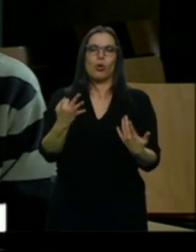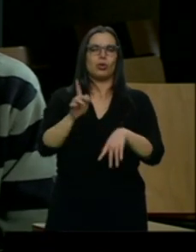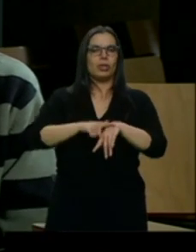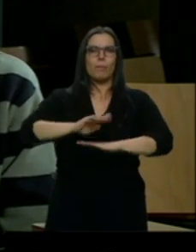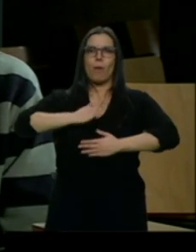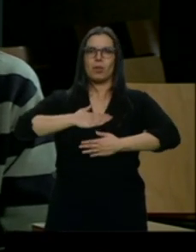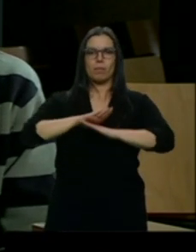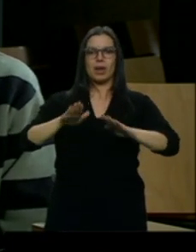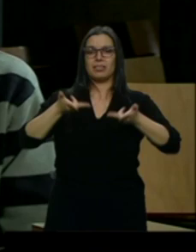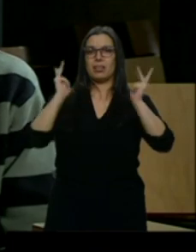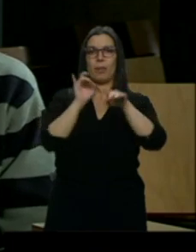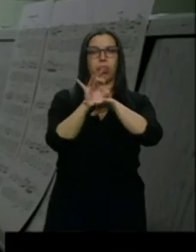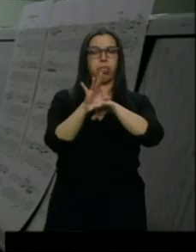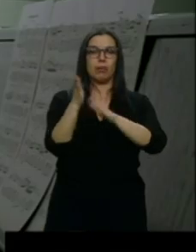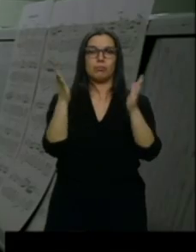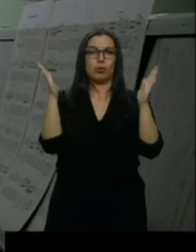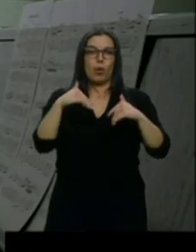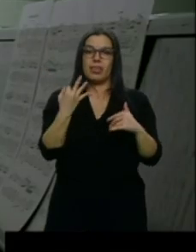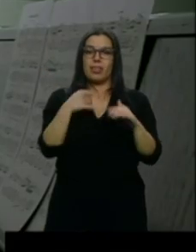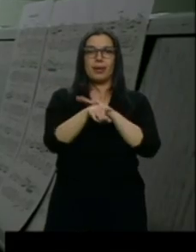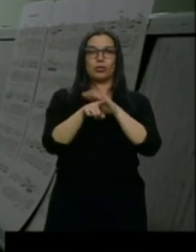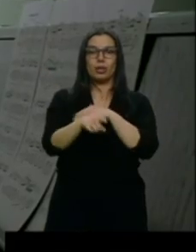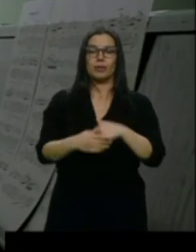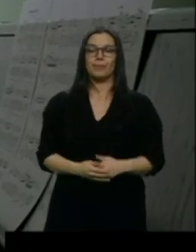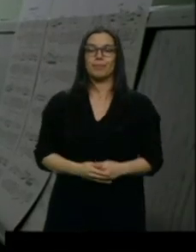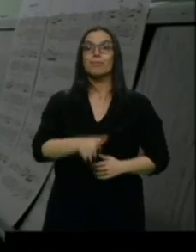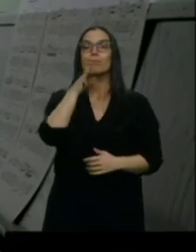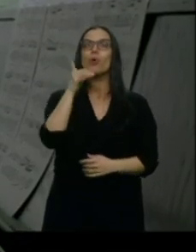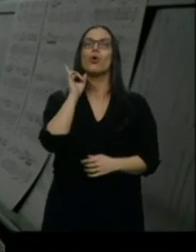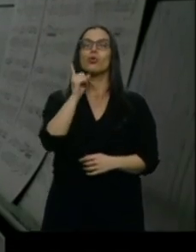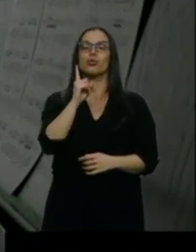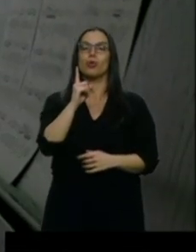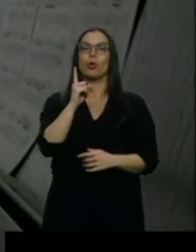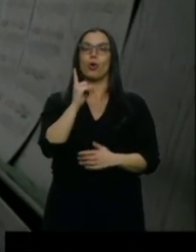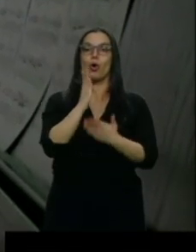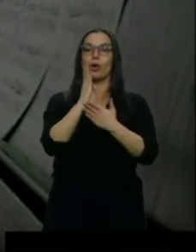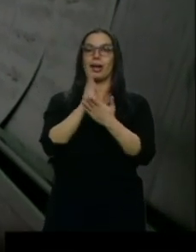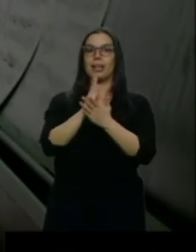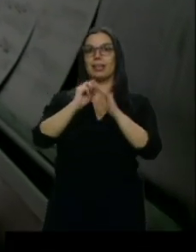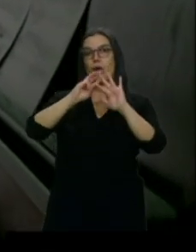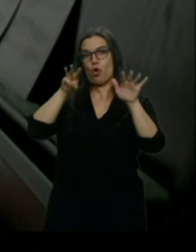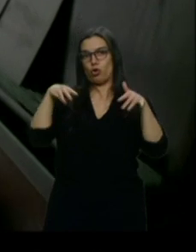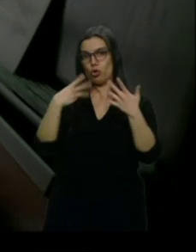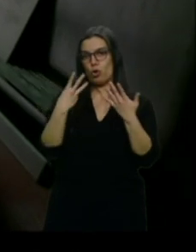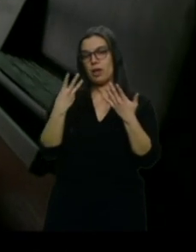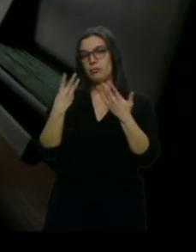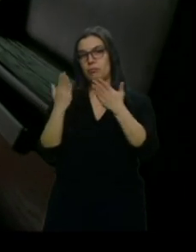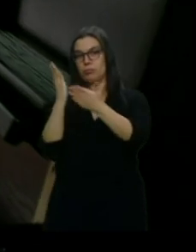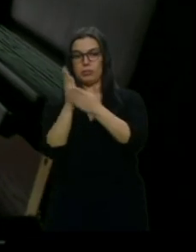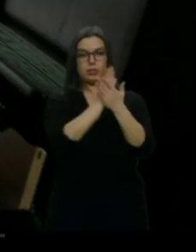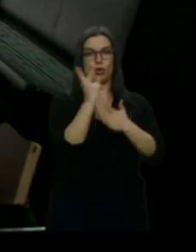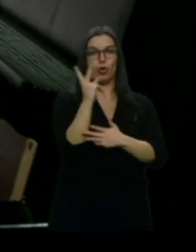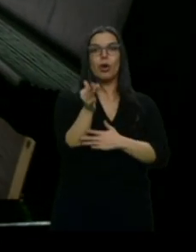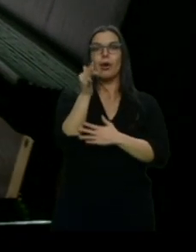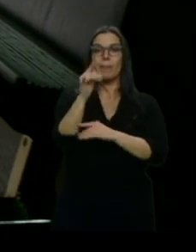libre y hay que saber mucho gestionarse. Porque no es solo la media de ocho horas de clase al día entre las dos enseñanzas, es también el tiempo de estudio y deberes.